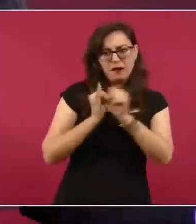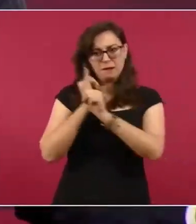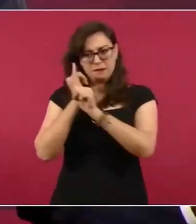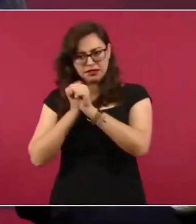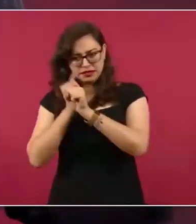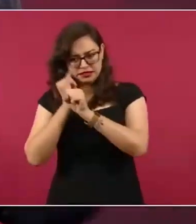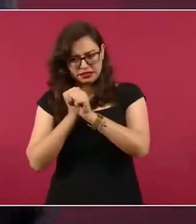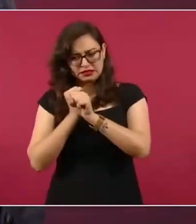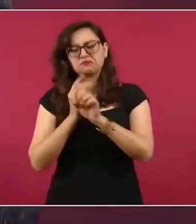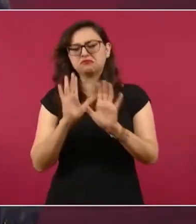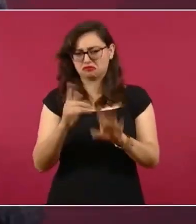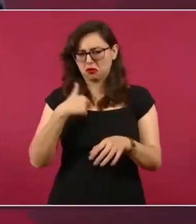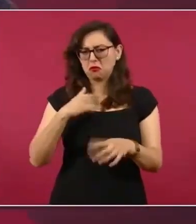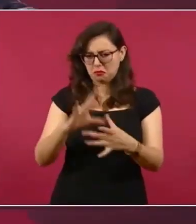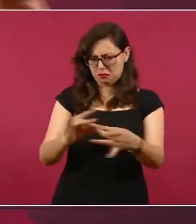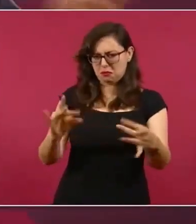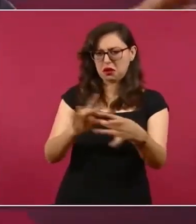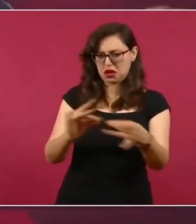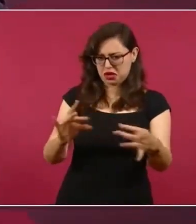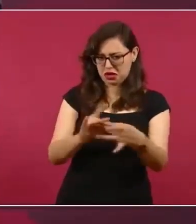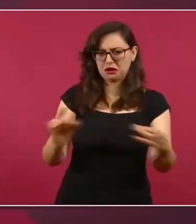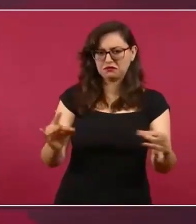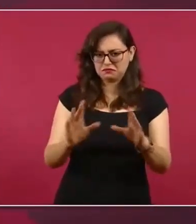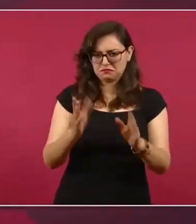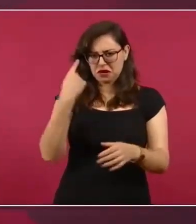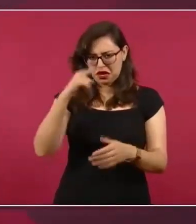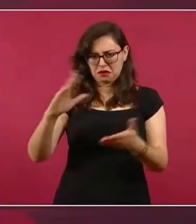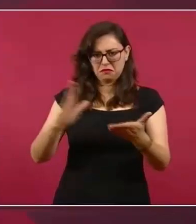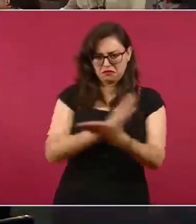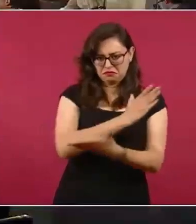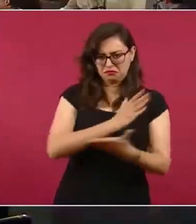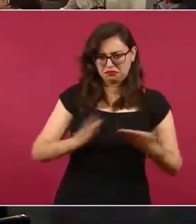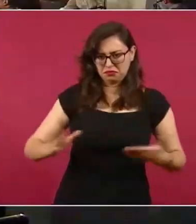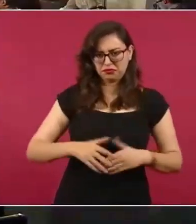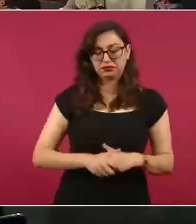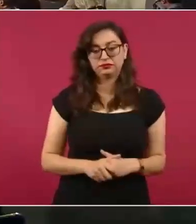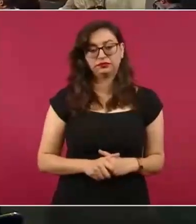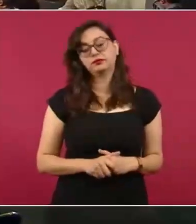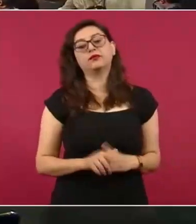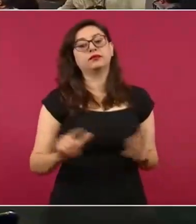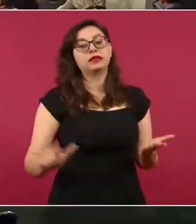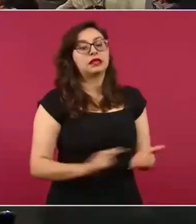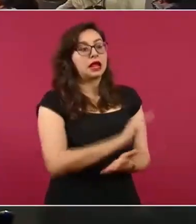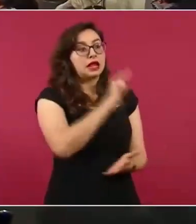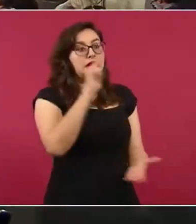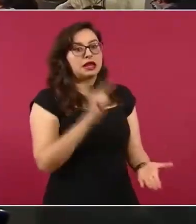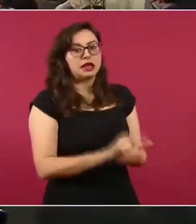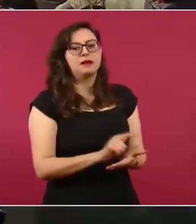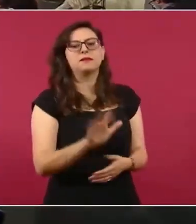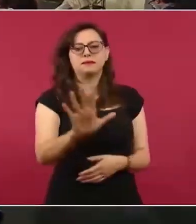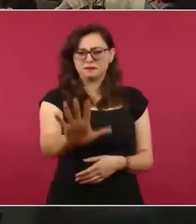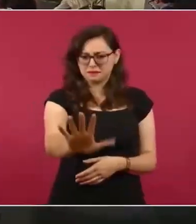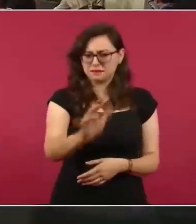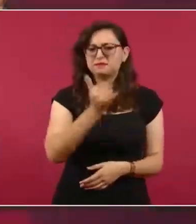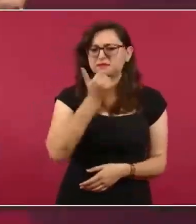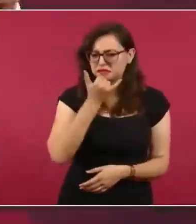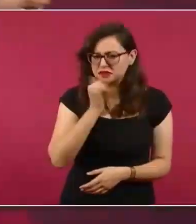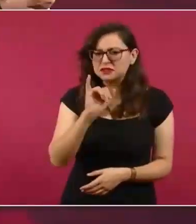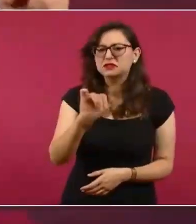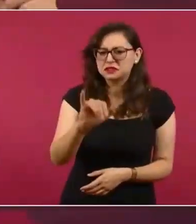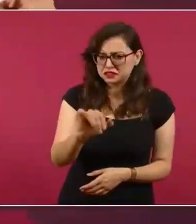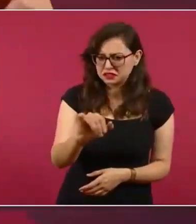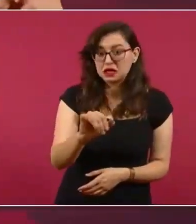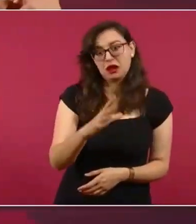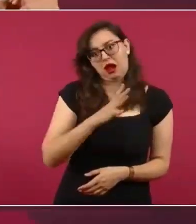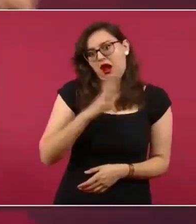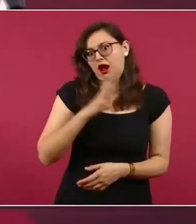que es inteligencia. O sea, para diferenciar. ¿La base legal no importa? No, claro que sí. Se hace.